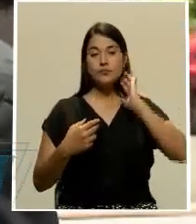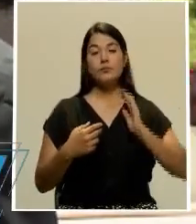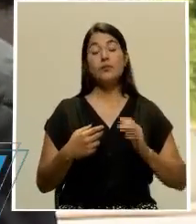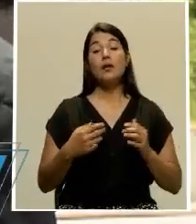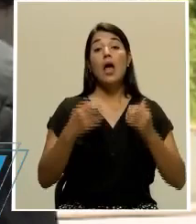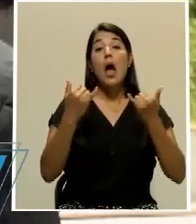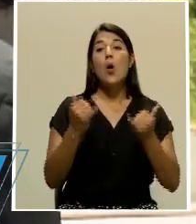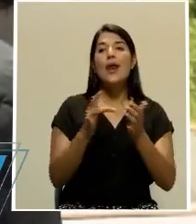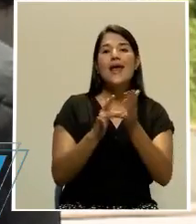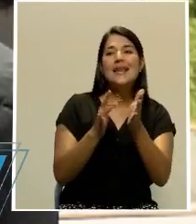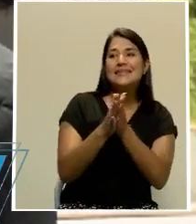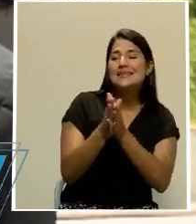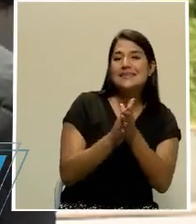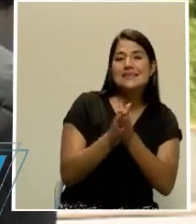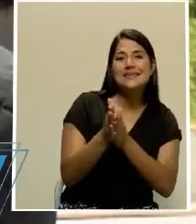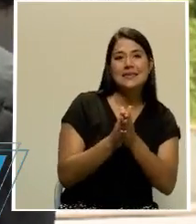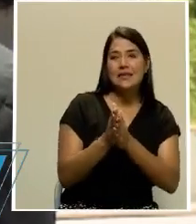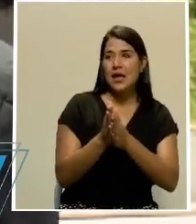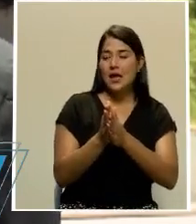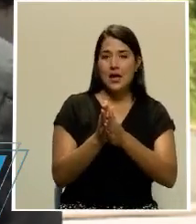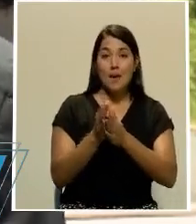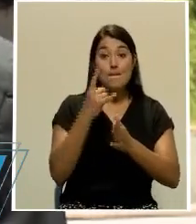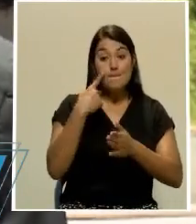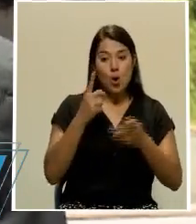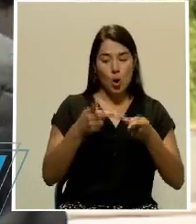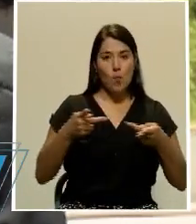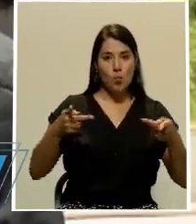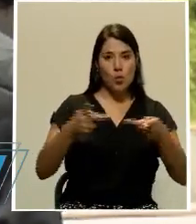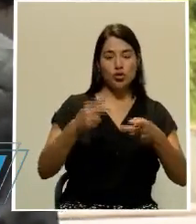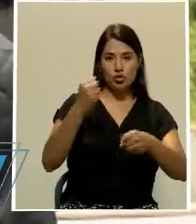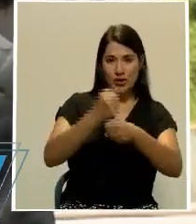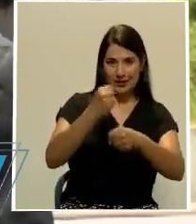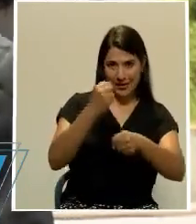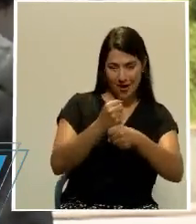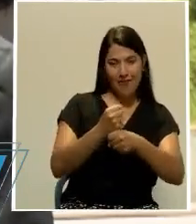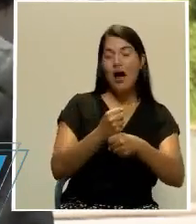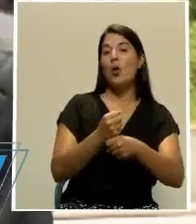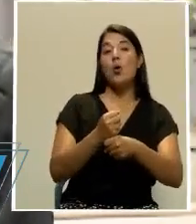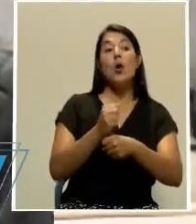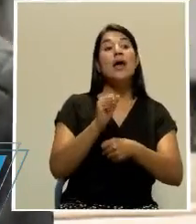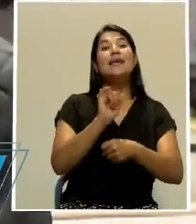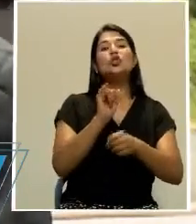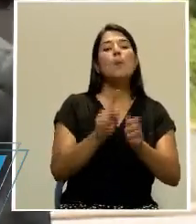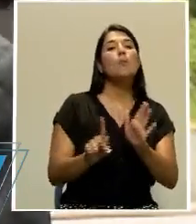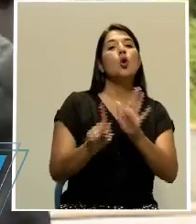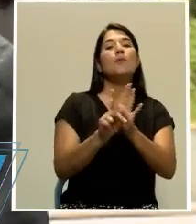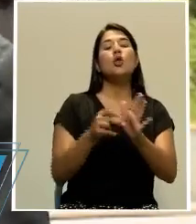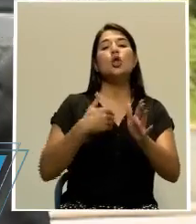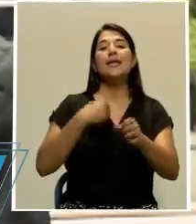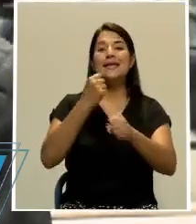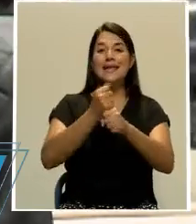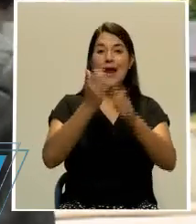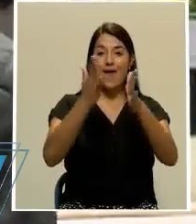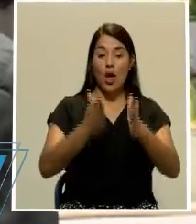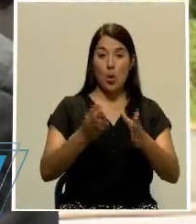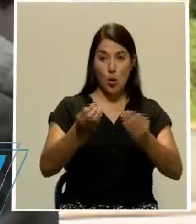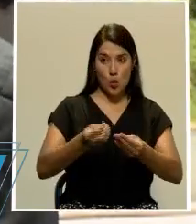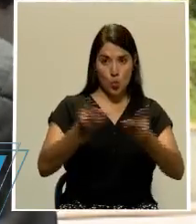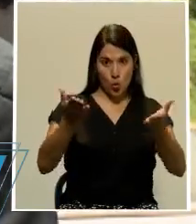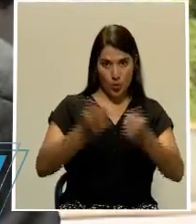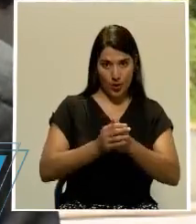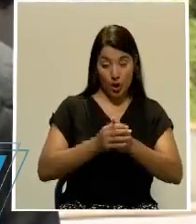atribuye exclusivamente a funcionarios públicos y tiene que ver con el deber de probidad del funcionario, con esa obligación que tiene